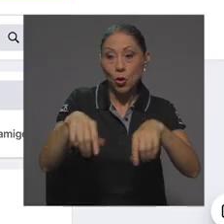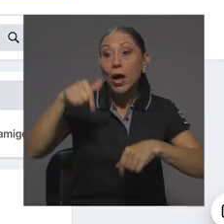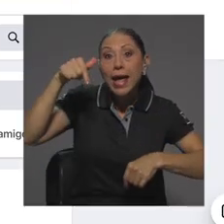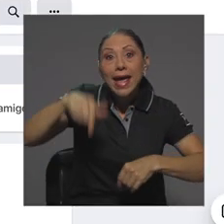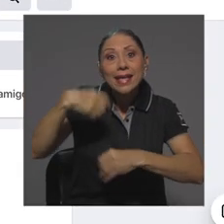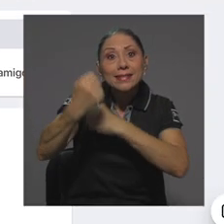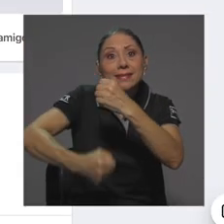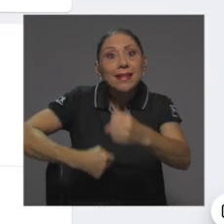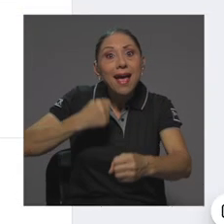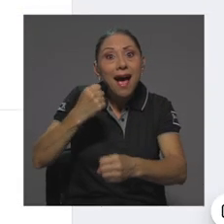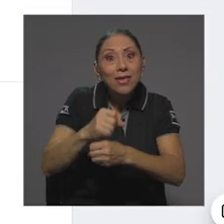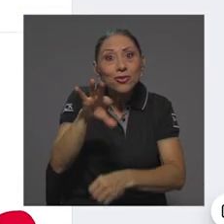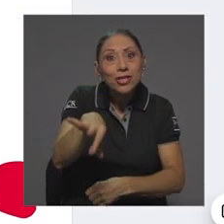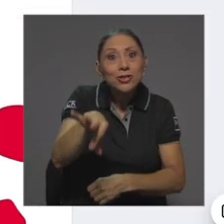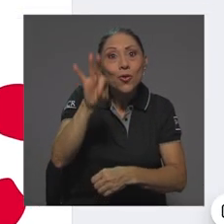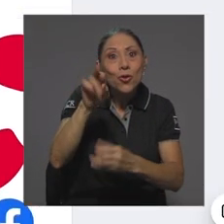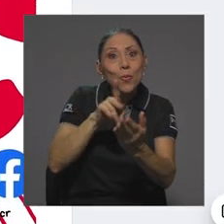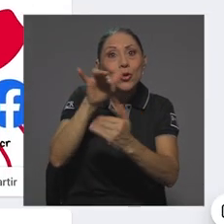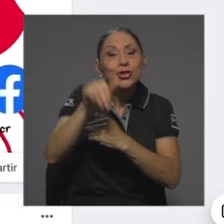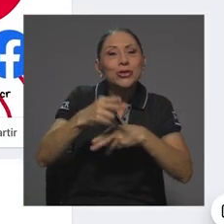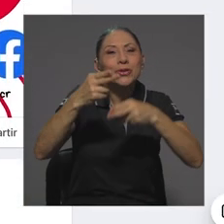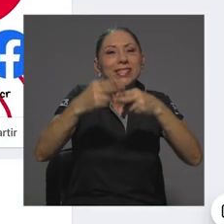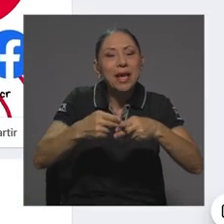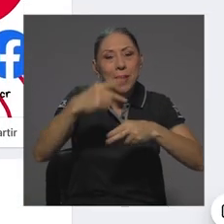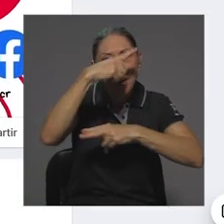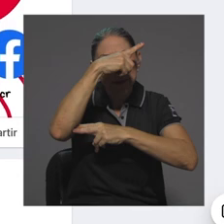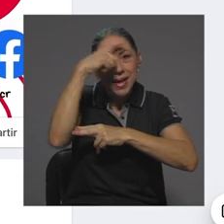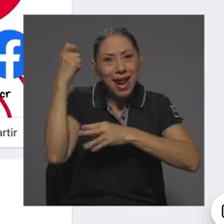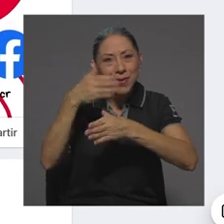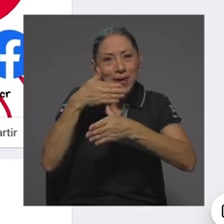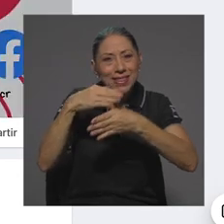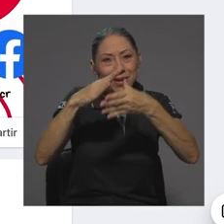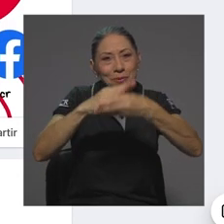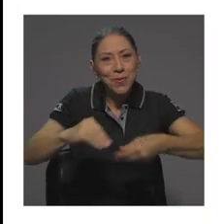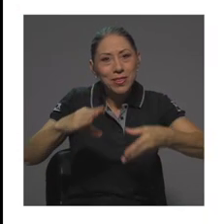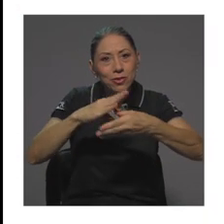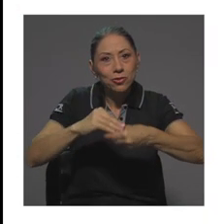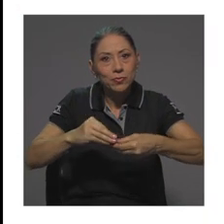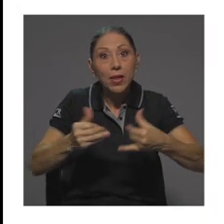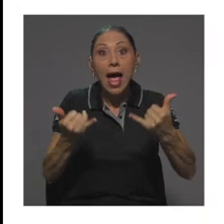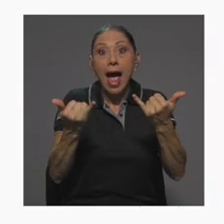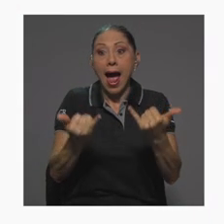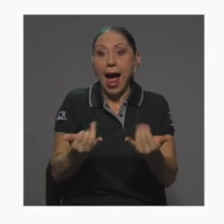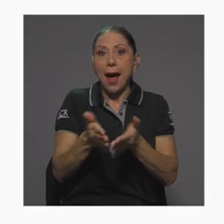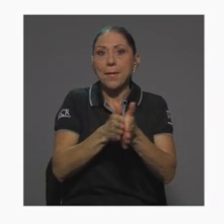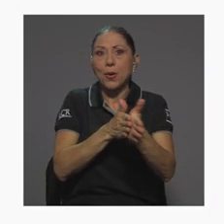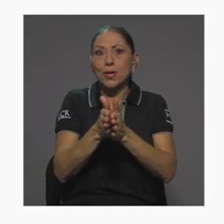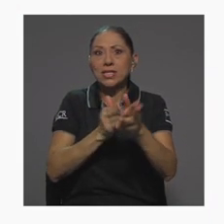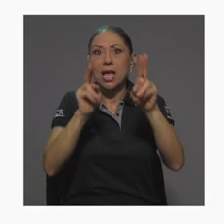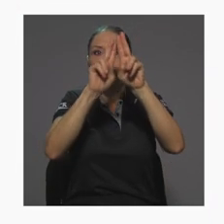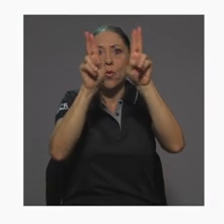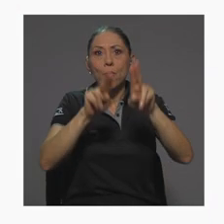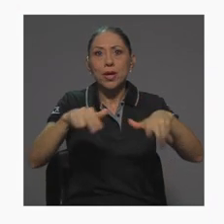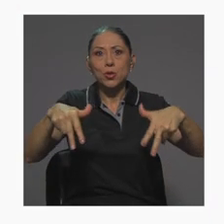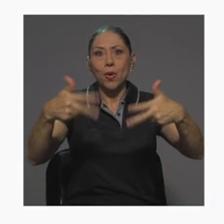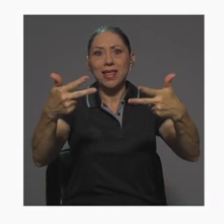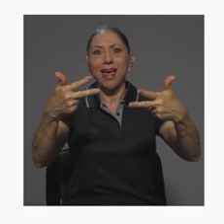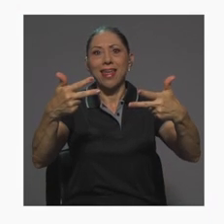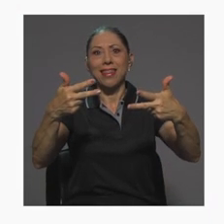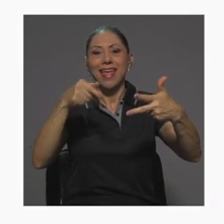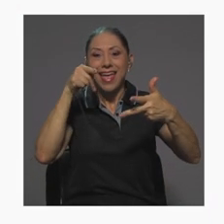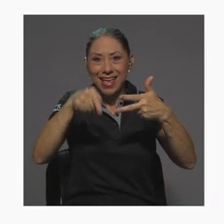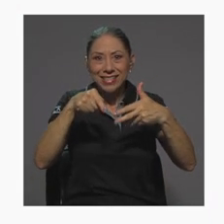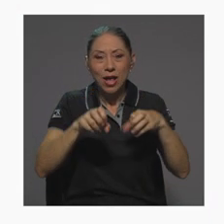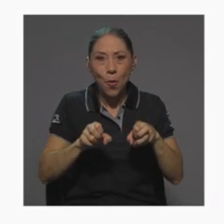fue escogido el proyecto Verano Entre Cuentos. Aprovechando la virtualidad, nace esta oportunidad de